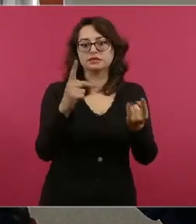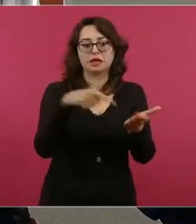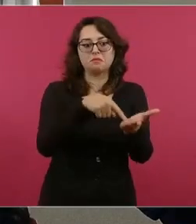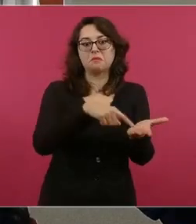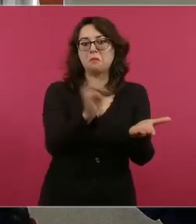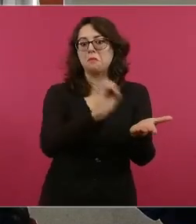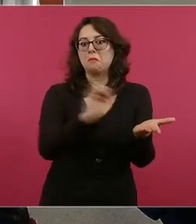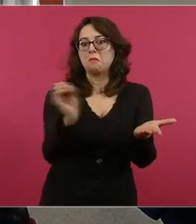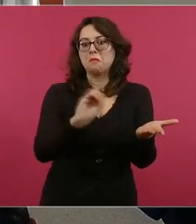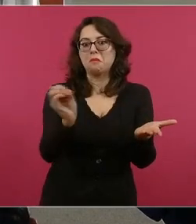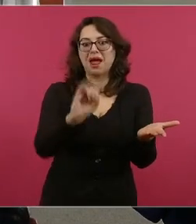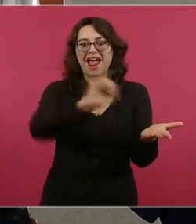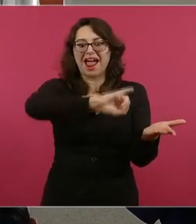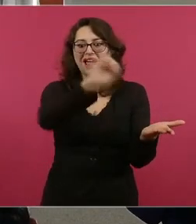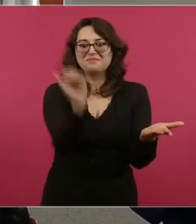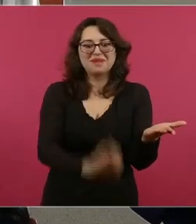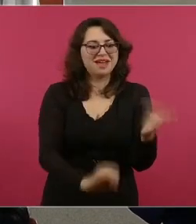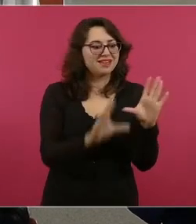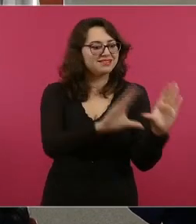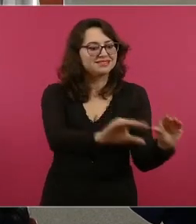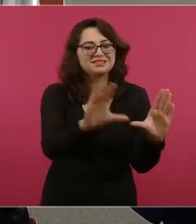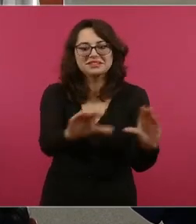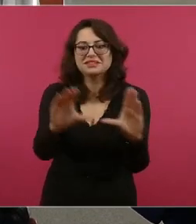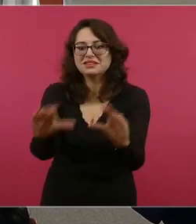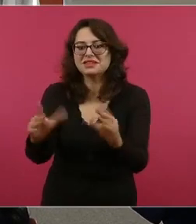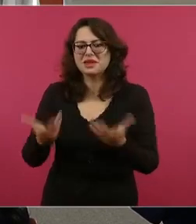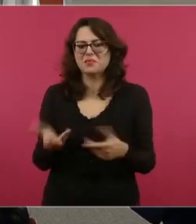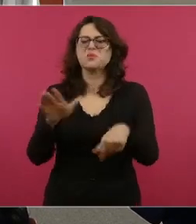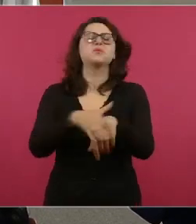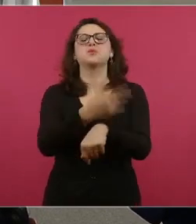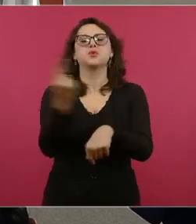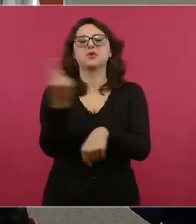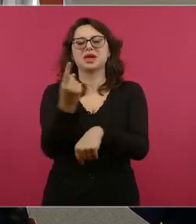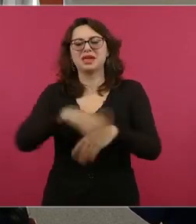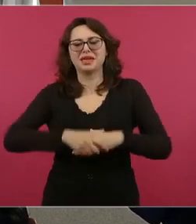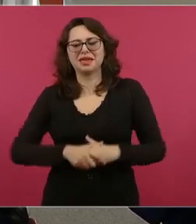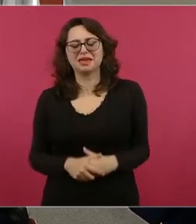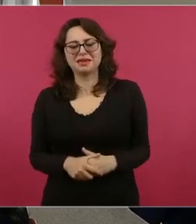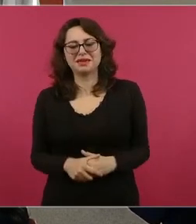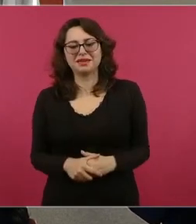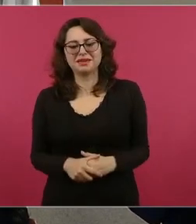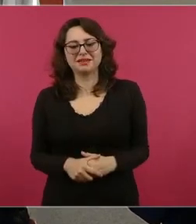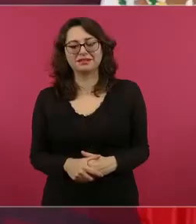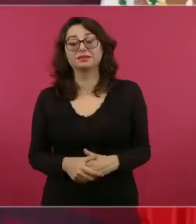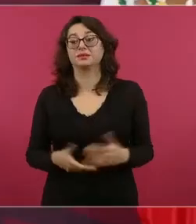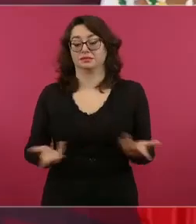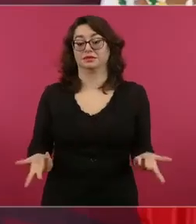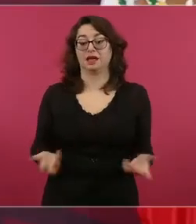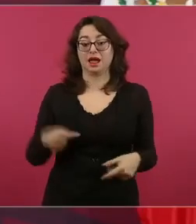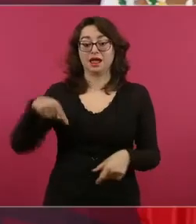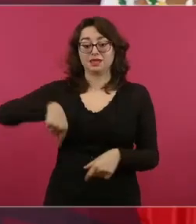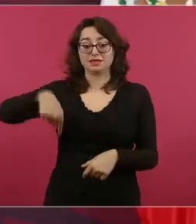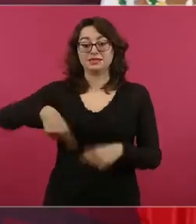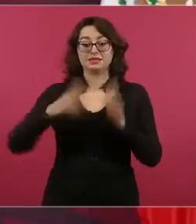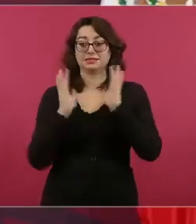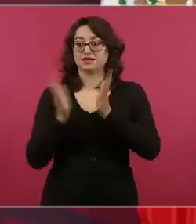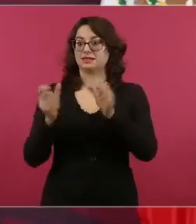Ahí está, en la sala, está Genaro Vázquez,